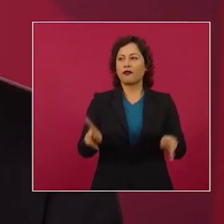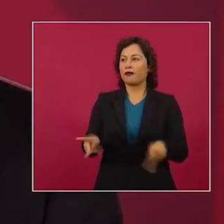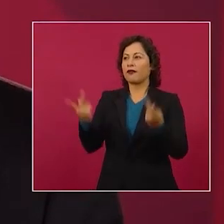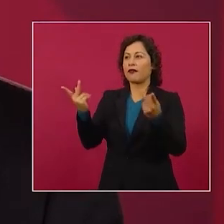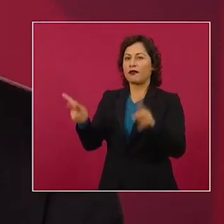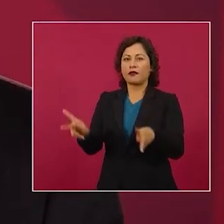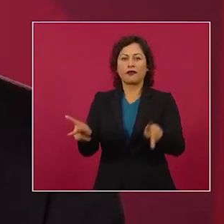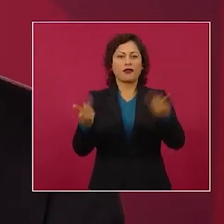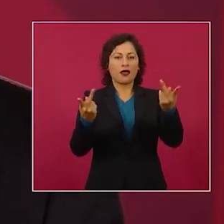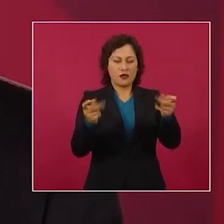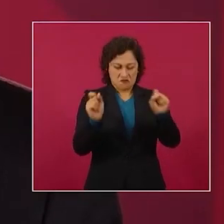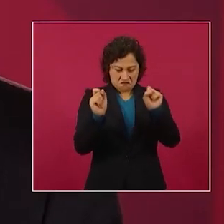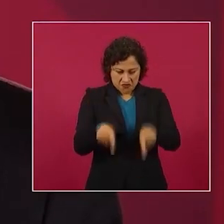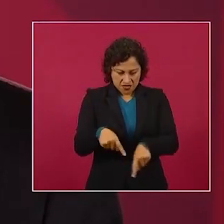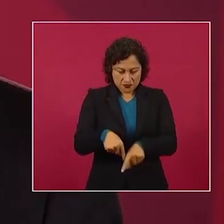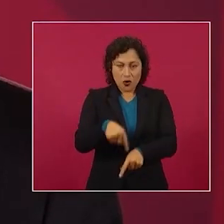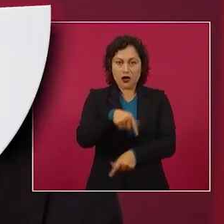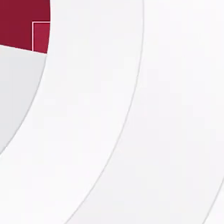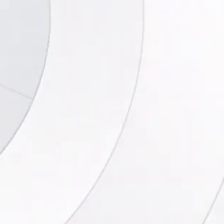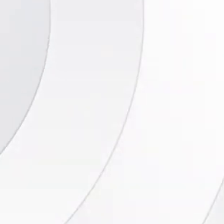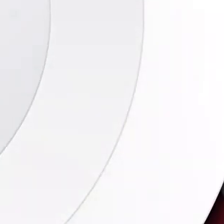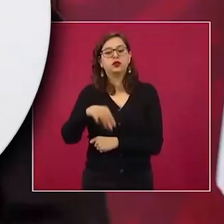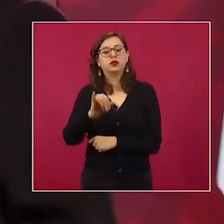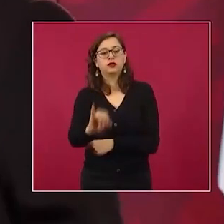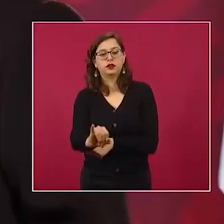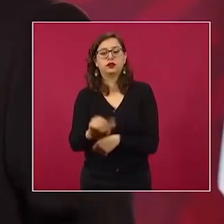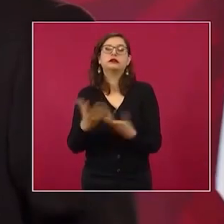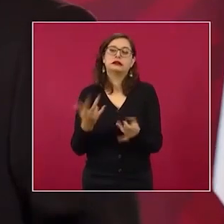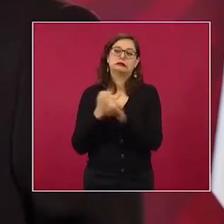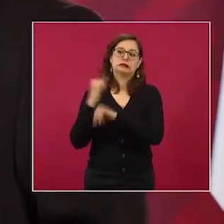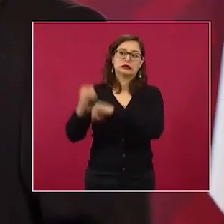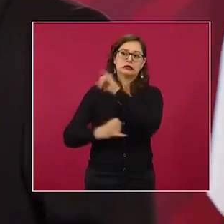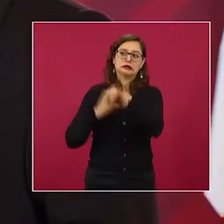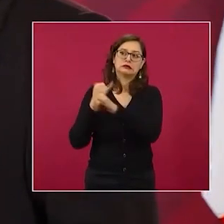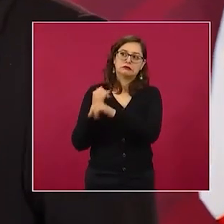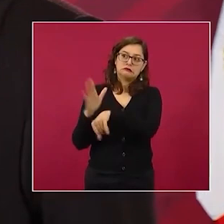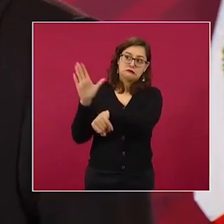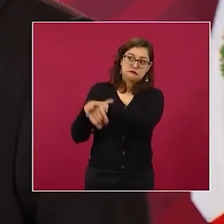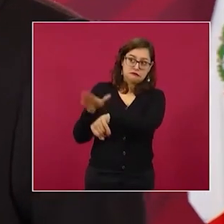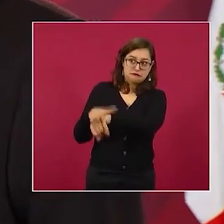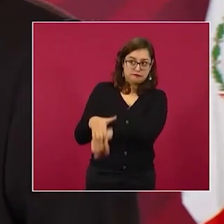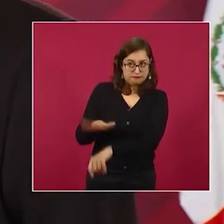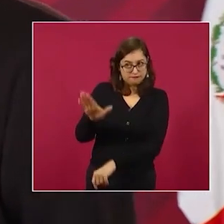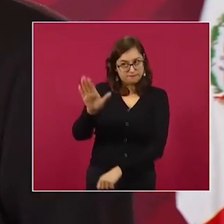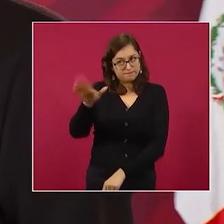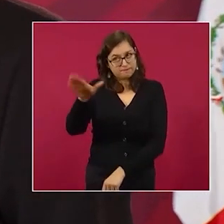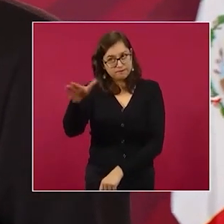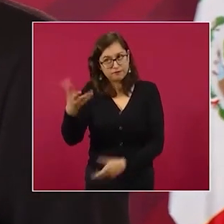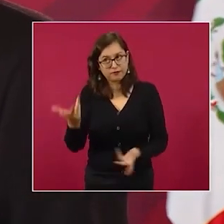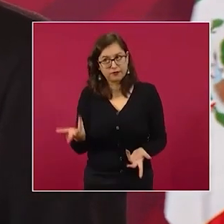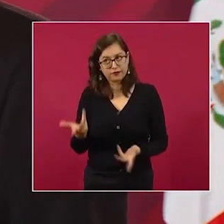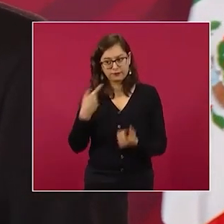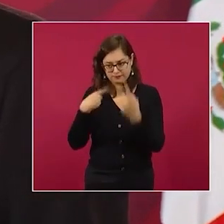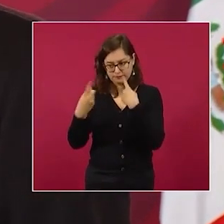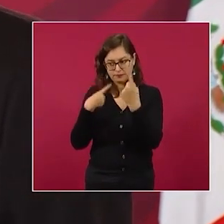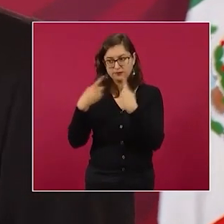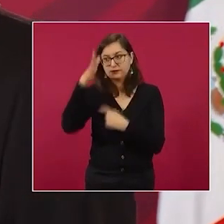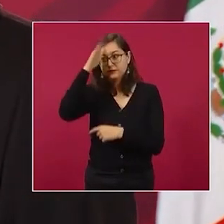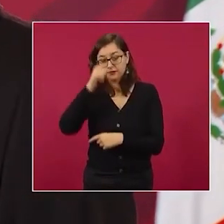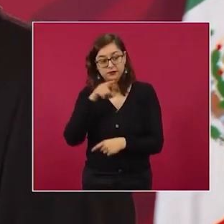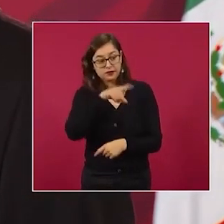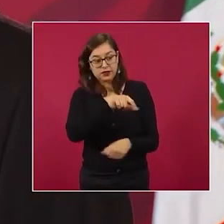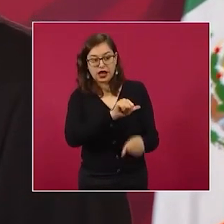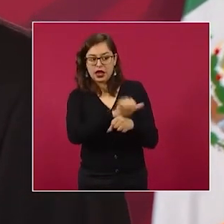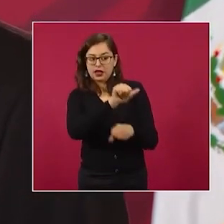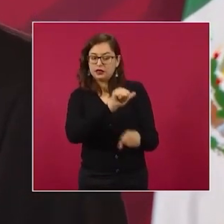de la nación. Le den un trato justo a Argentina